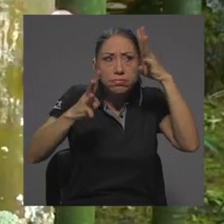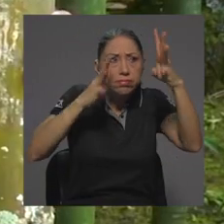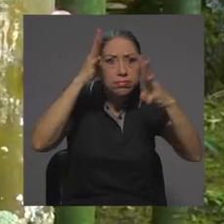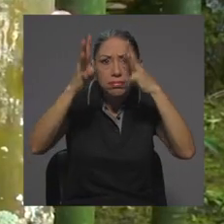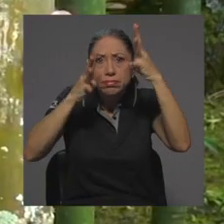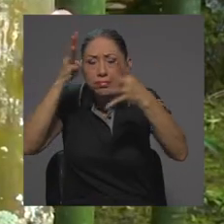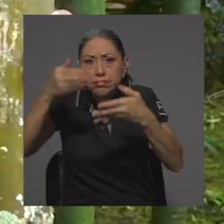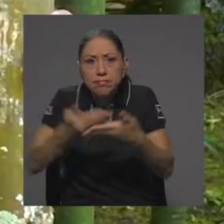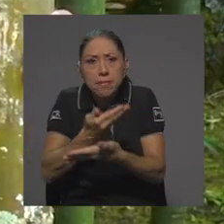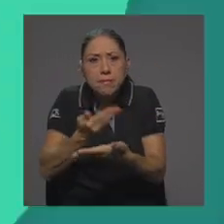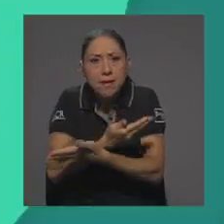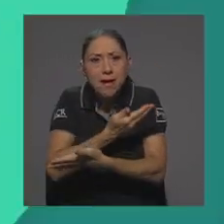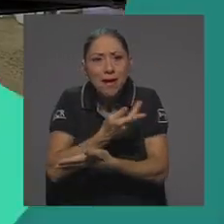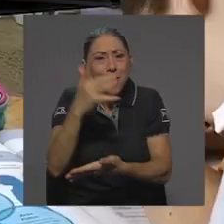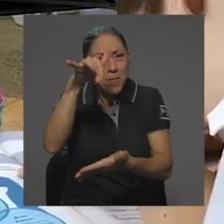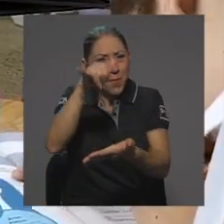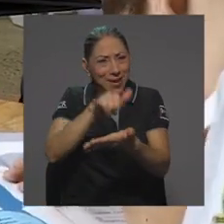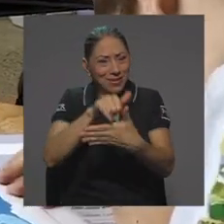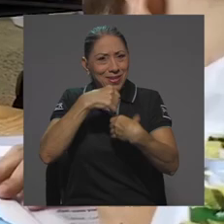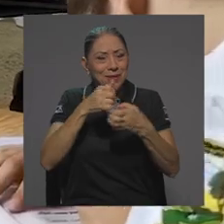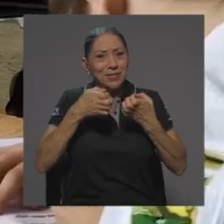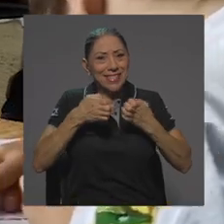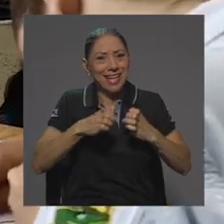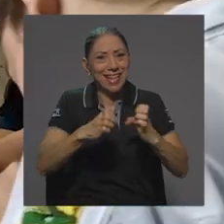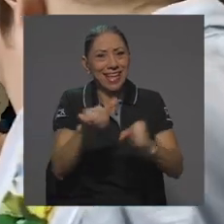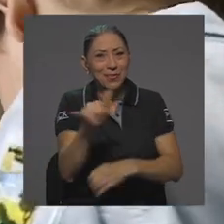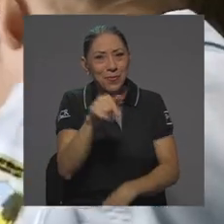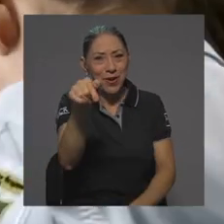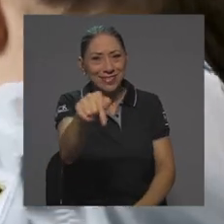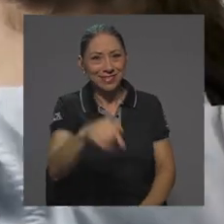por eso es que hacemos estrategias como esta.